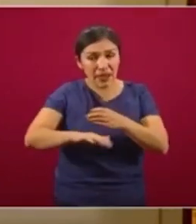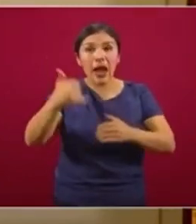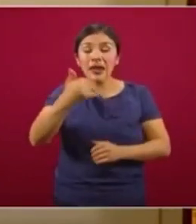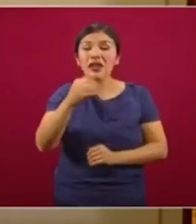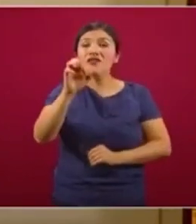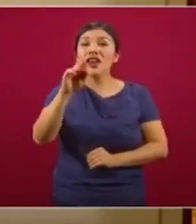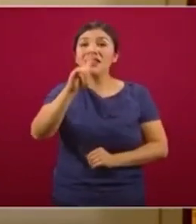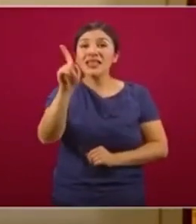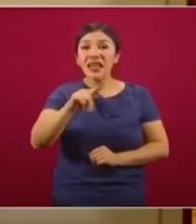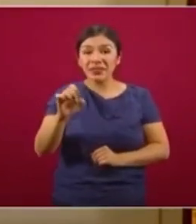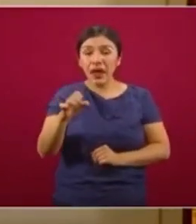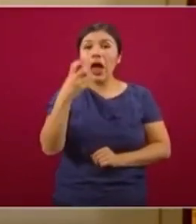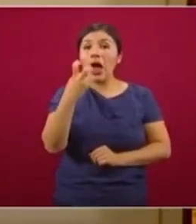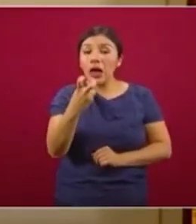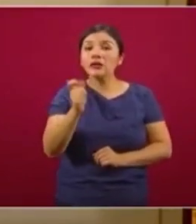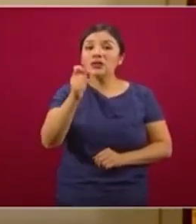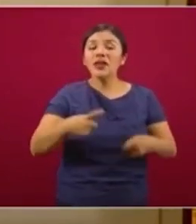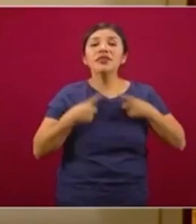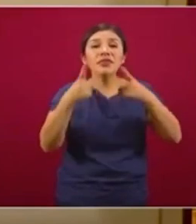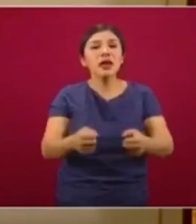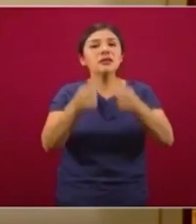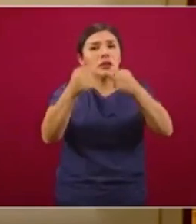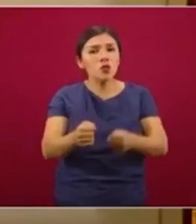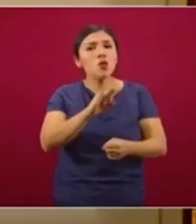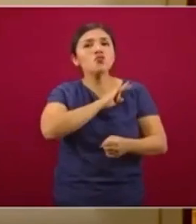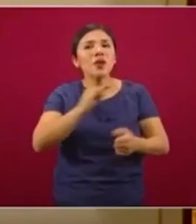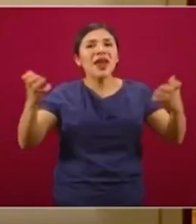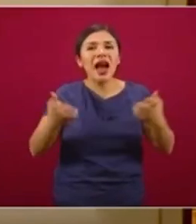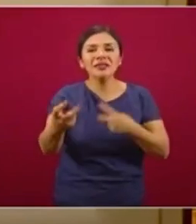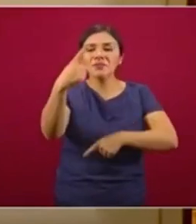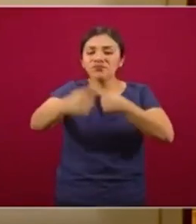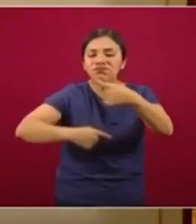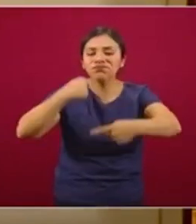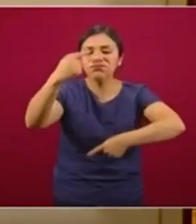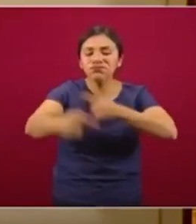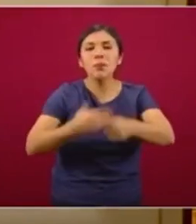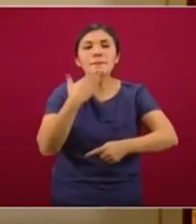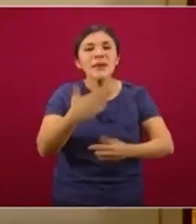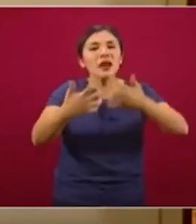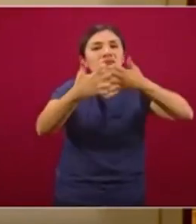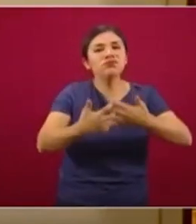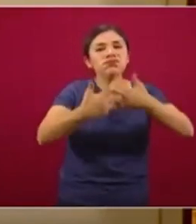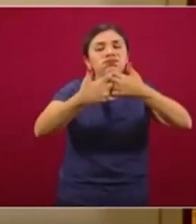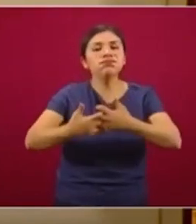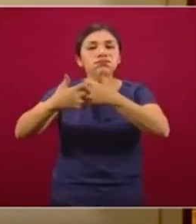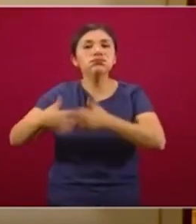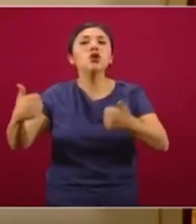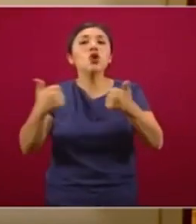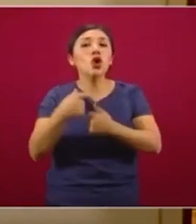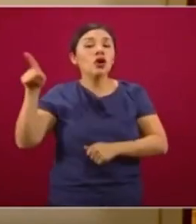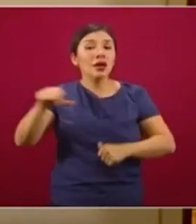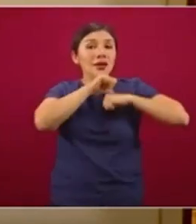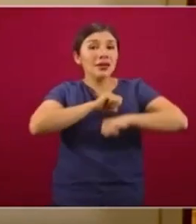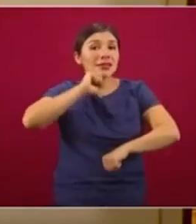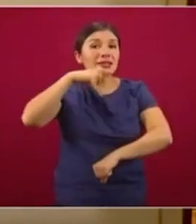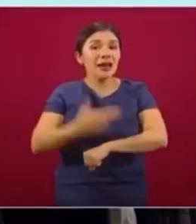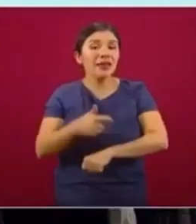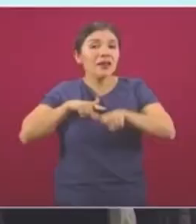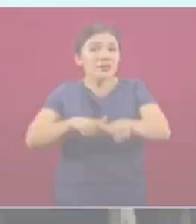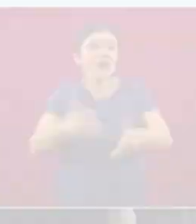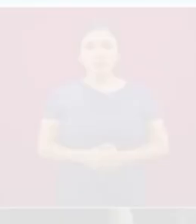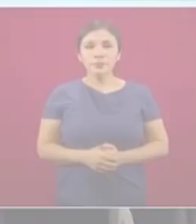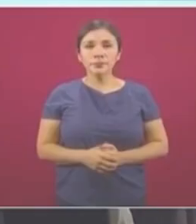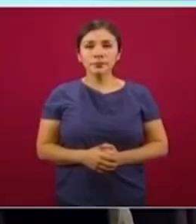garantizar y cerrar el círculo productivo a través de las acciones que la Secretaría ha estado